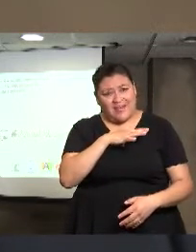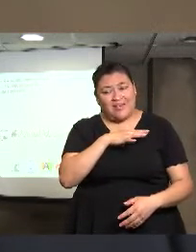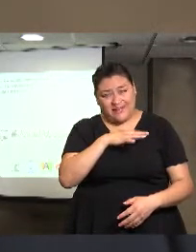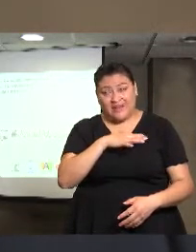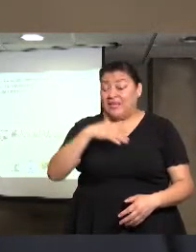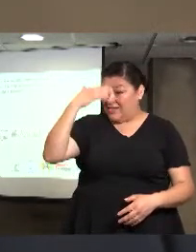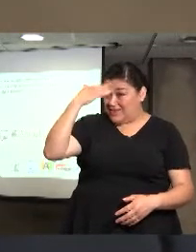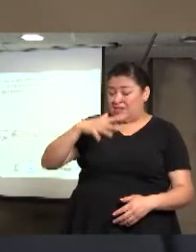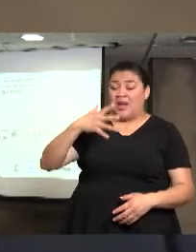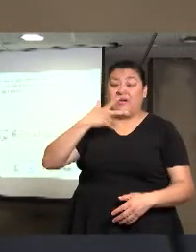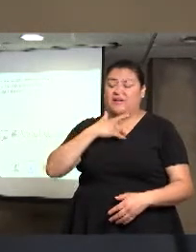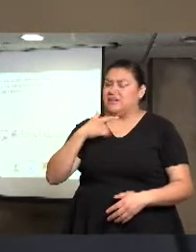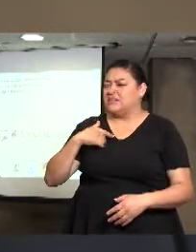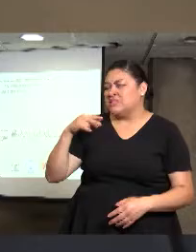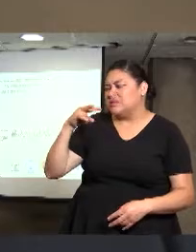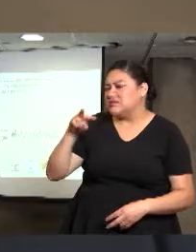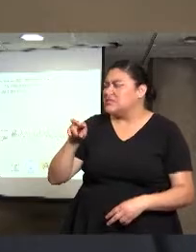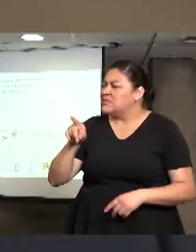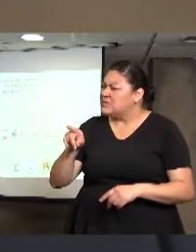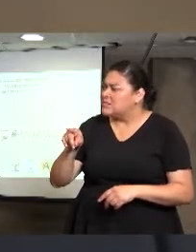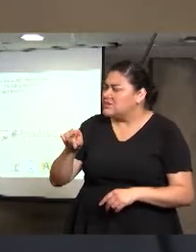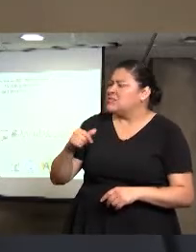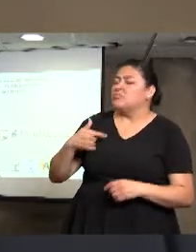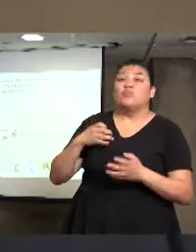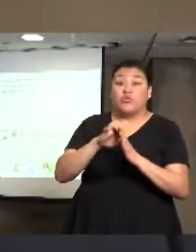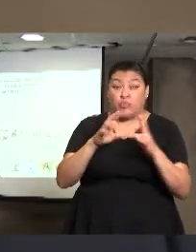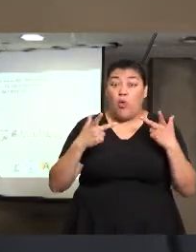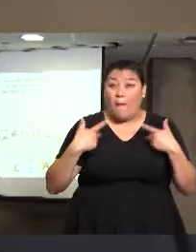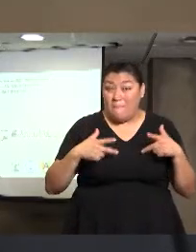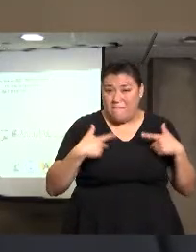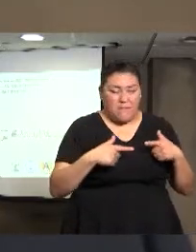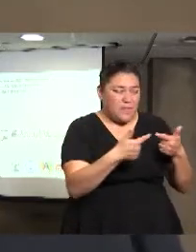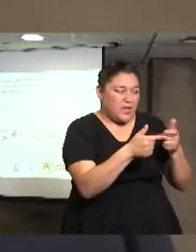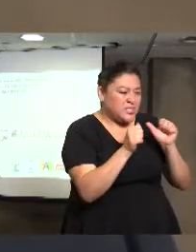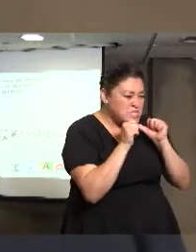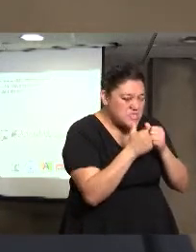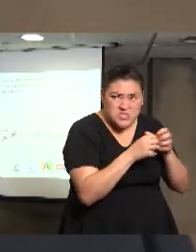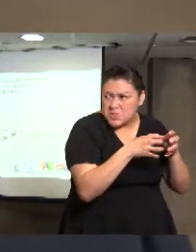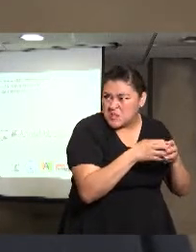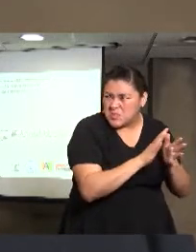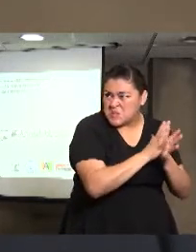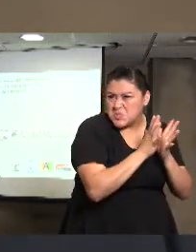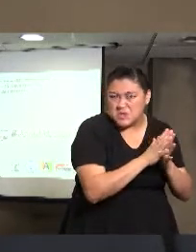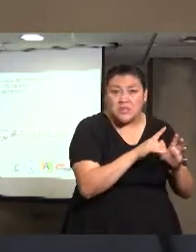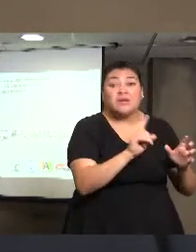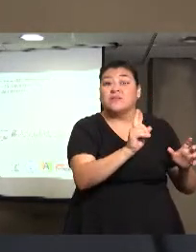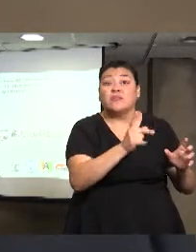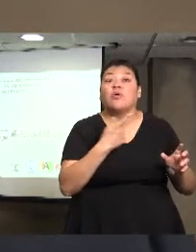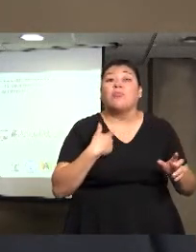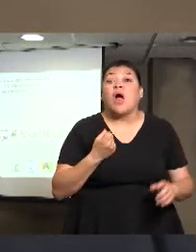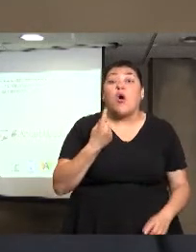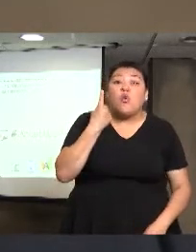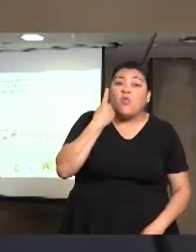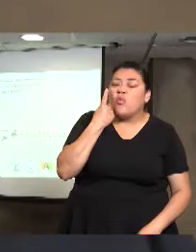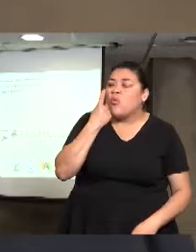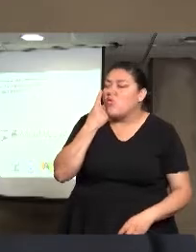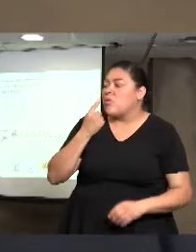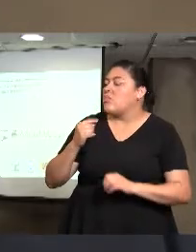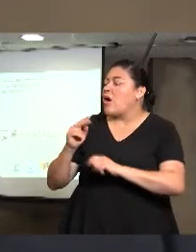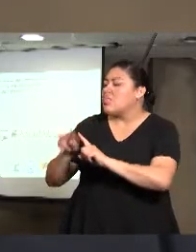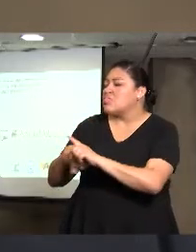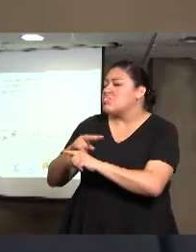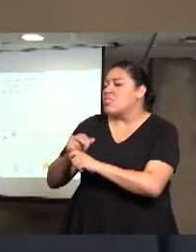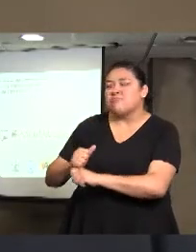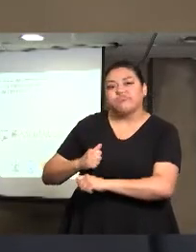vemos, es que no necesita ser forzosamente la delincuencia organizada. También puede ser una, dos personas, las que estén ahí cerca,